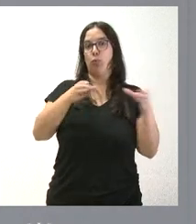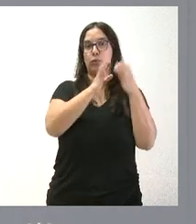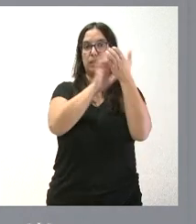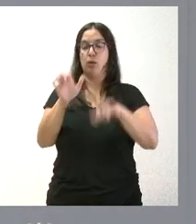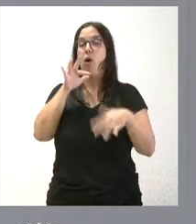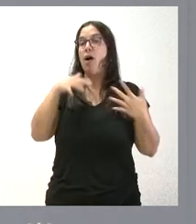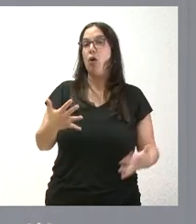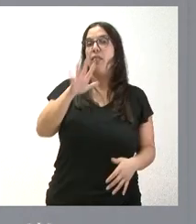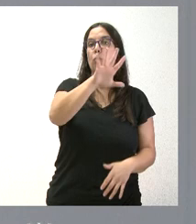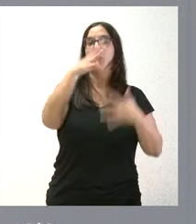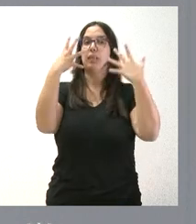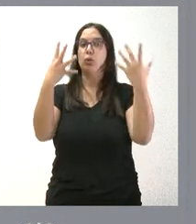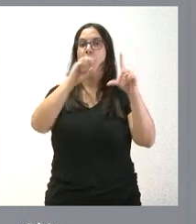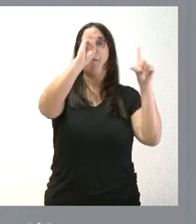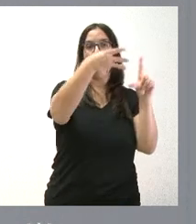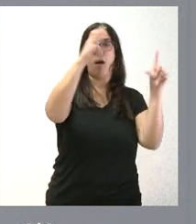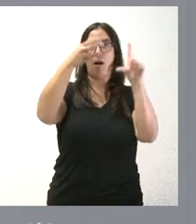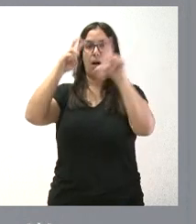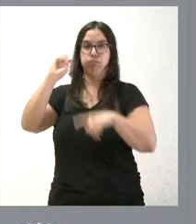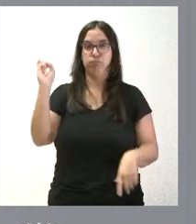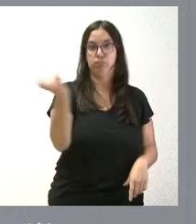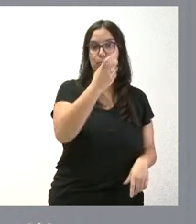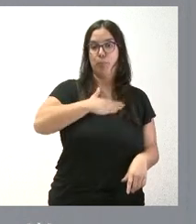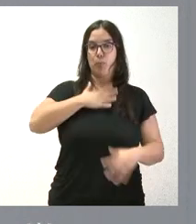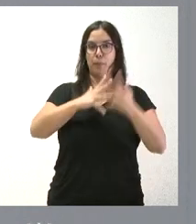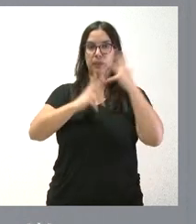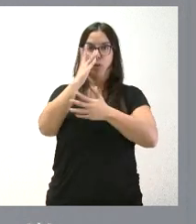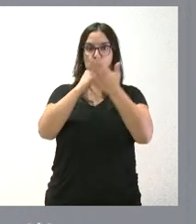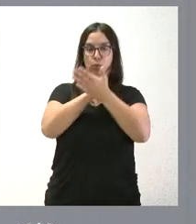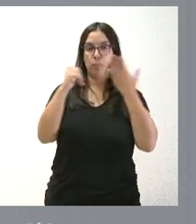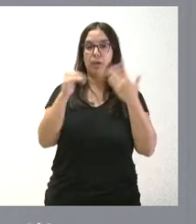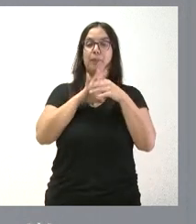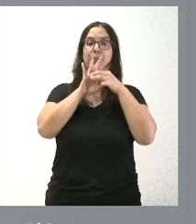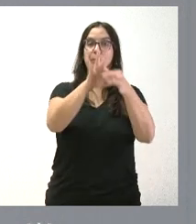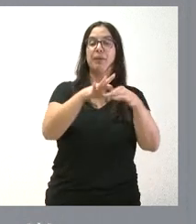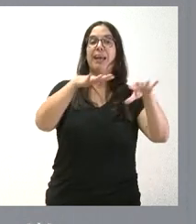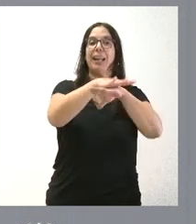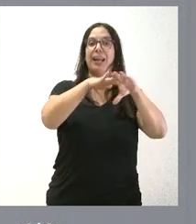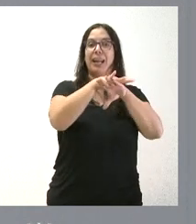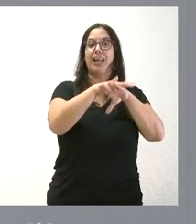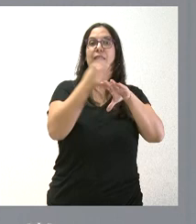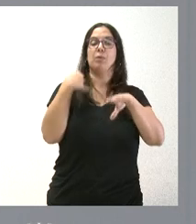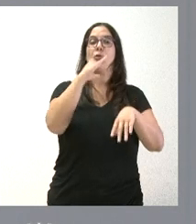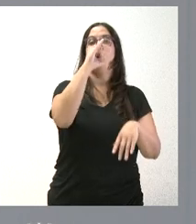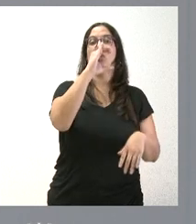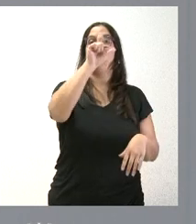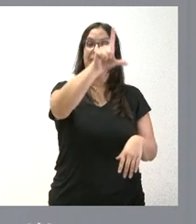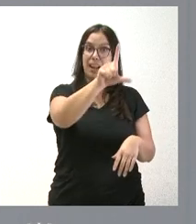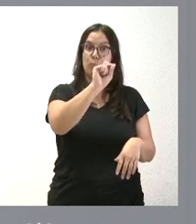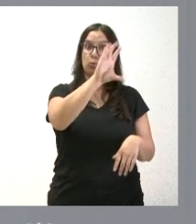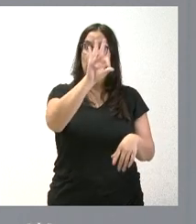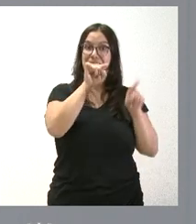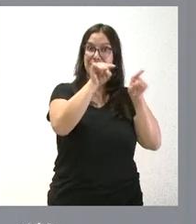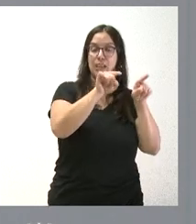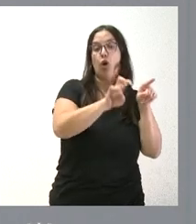Actualmente tenemos 59 portales en la Administración autonómica, bien a través de la red corporativa jcl.es,